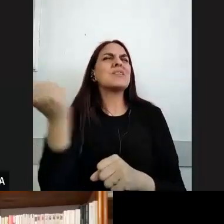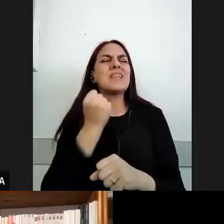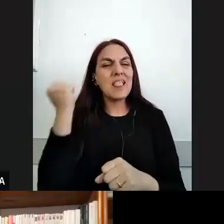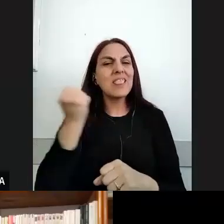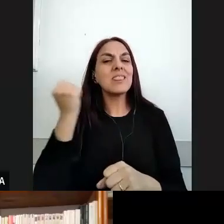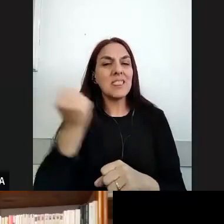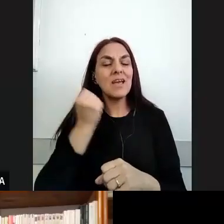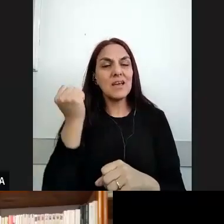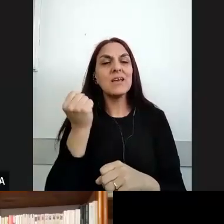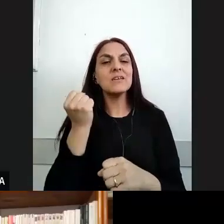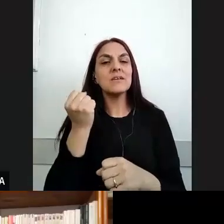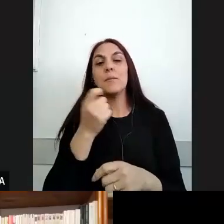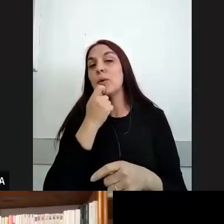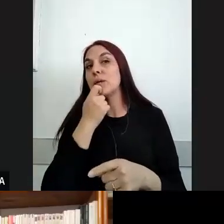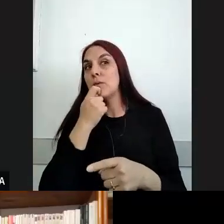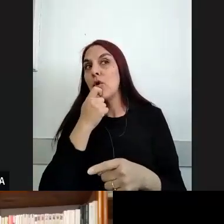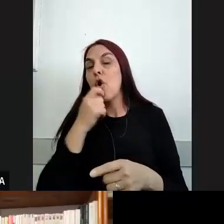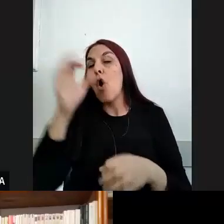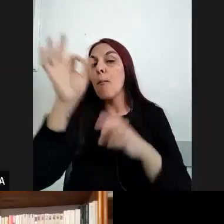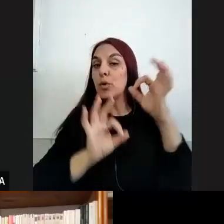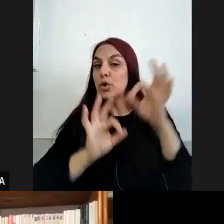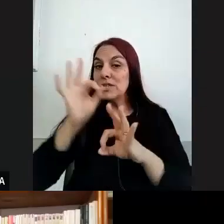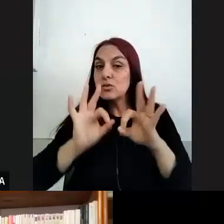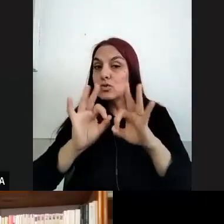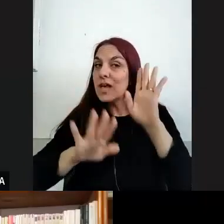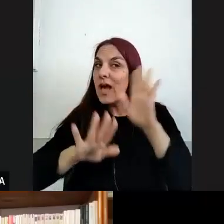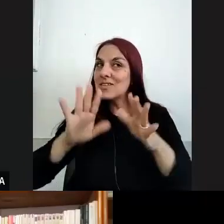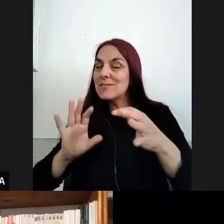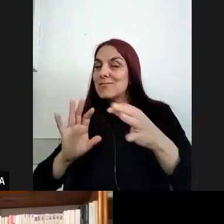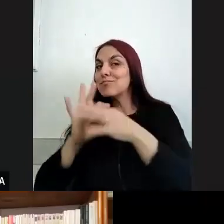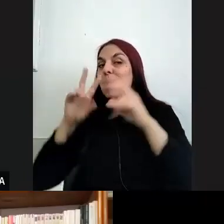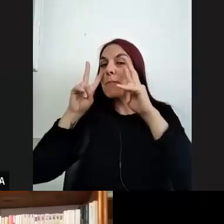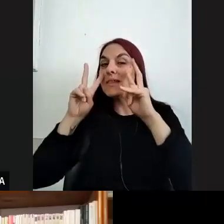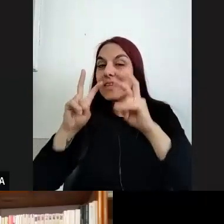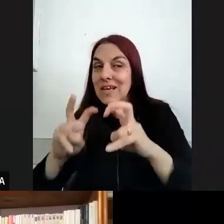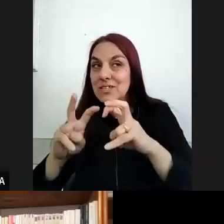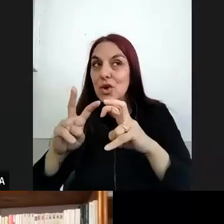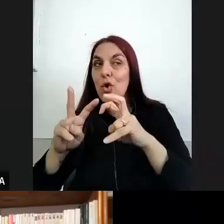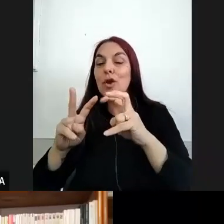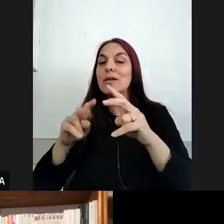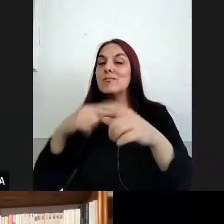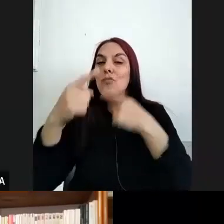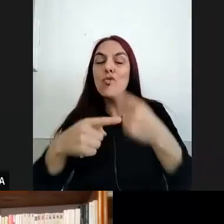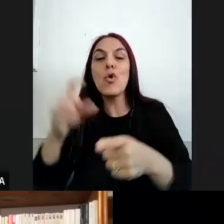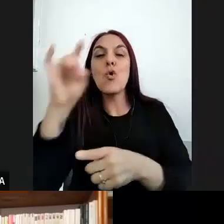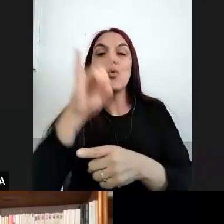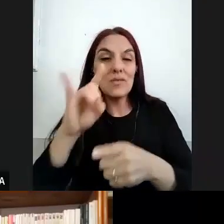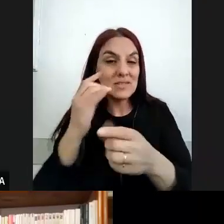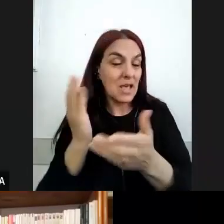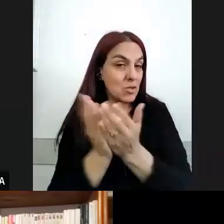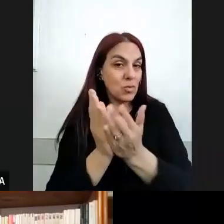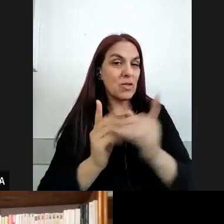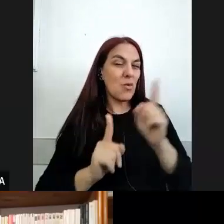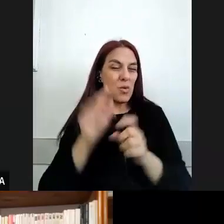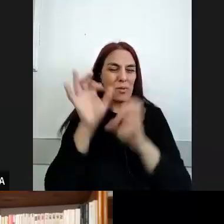importantes los proyectos que muchas veces tienen que ver con la investigación y la extensión universitaria hay proyectos muy